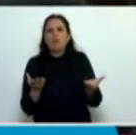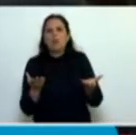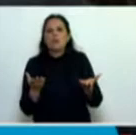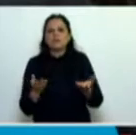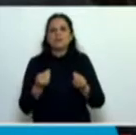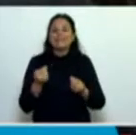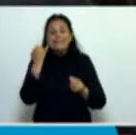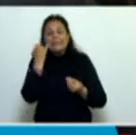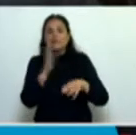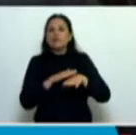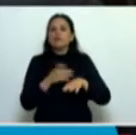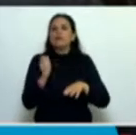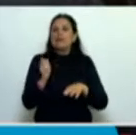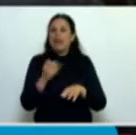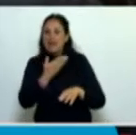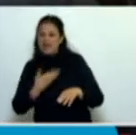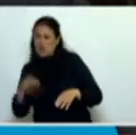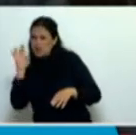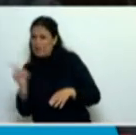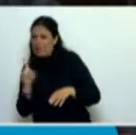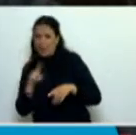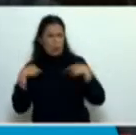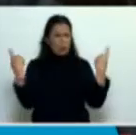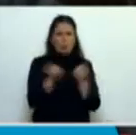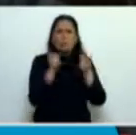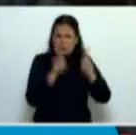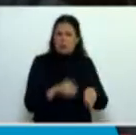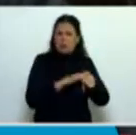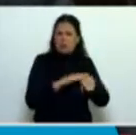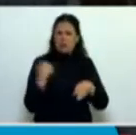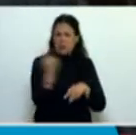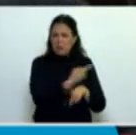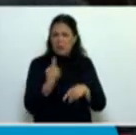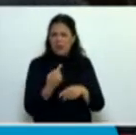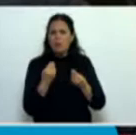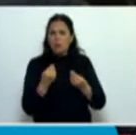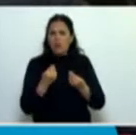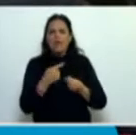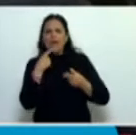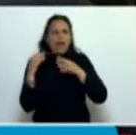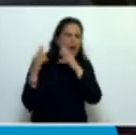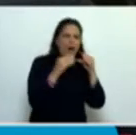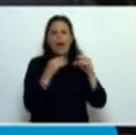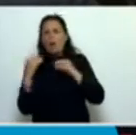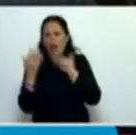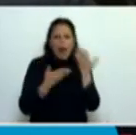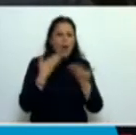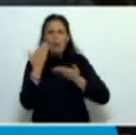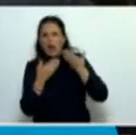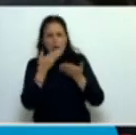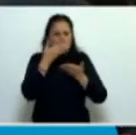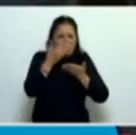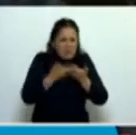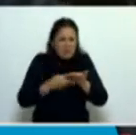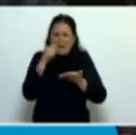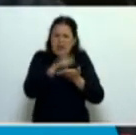responsabilidad no sólo del oficialismo, sino de todo el Congreso. Gastamos mucha saliva y mucho papel en